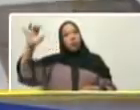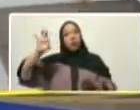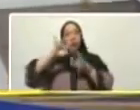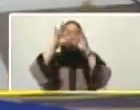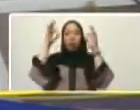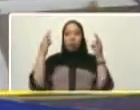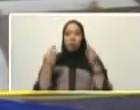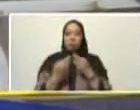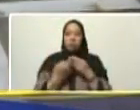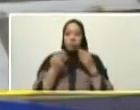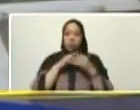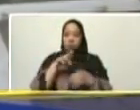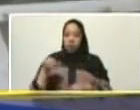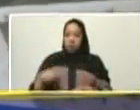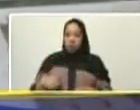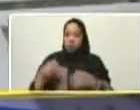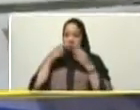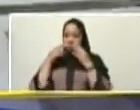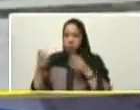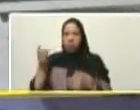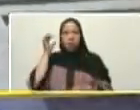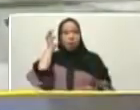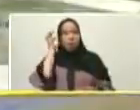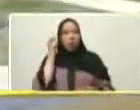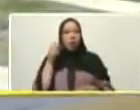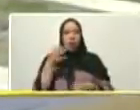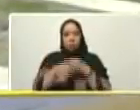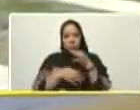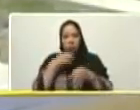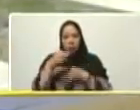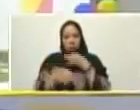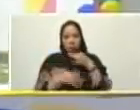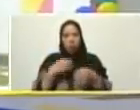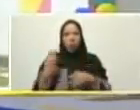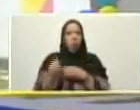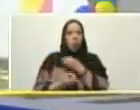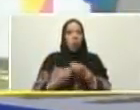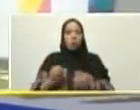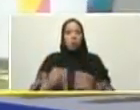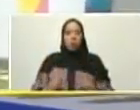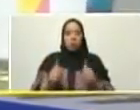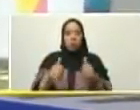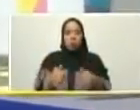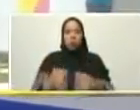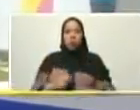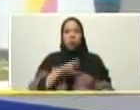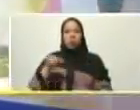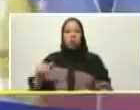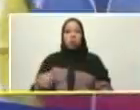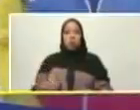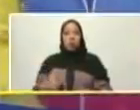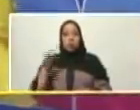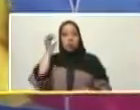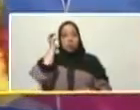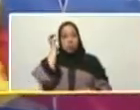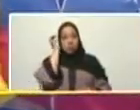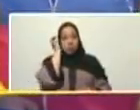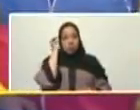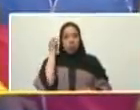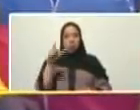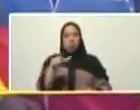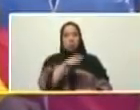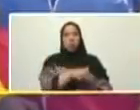que Yasmín nos cuente desde el nacimiento de esta obra nosotros somos una organización de vivienda